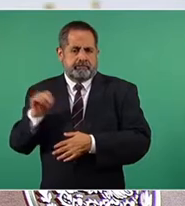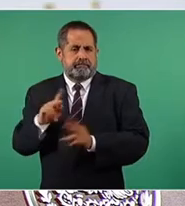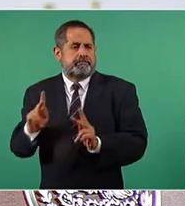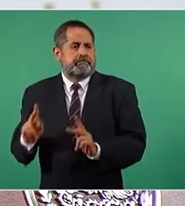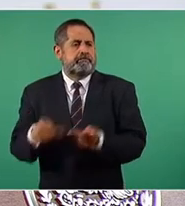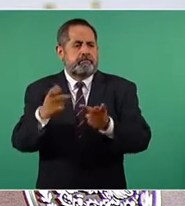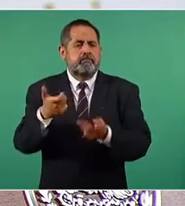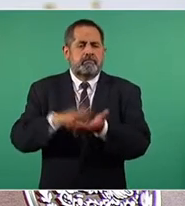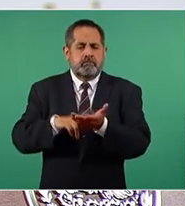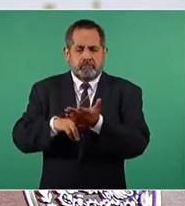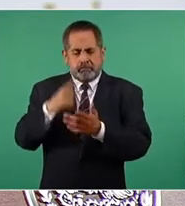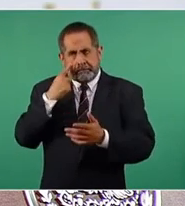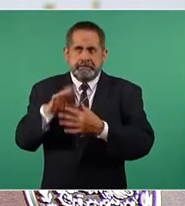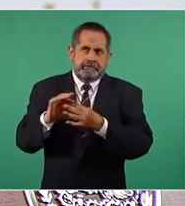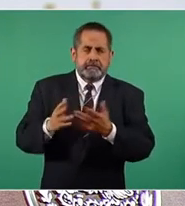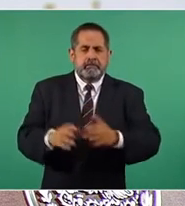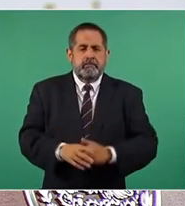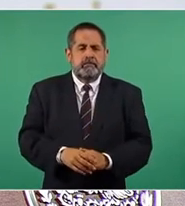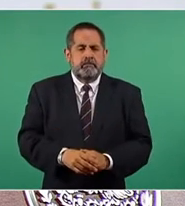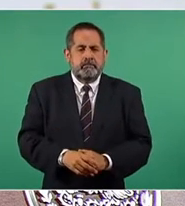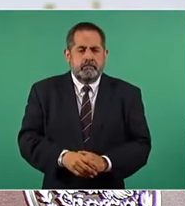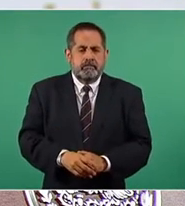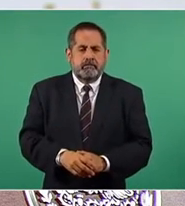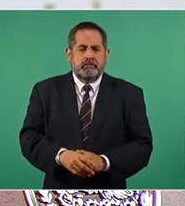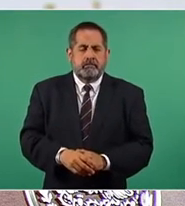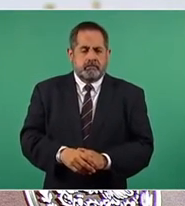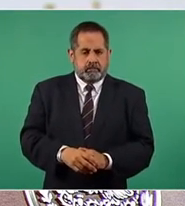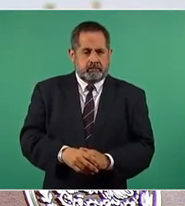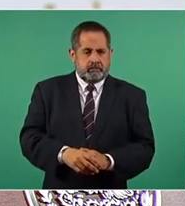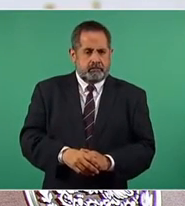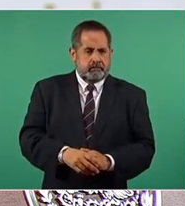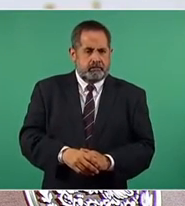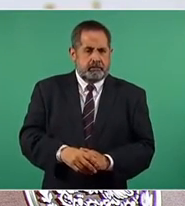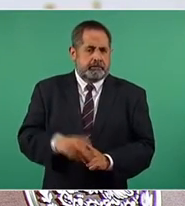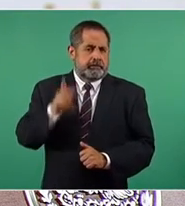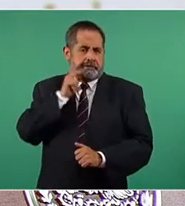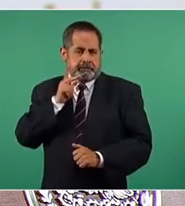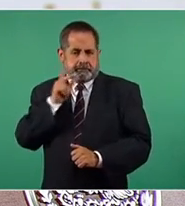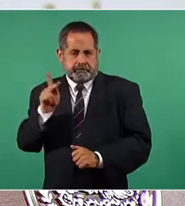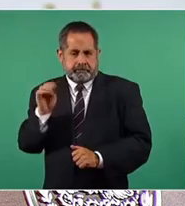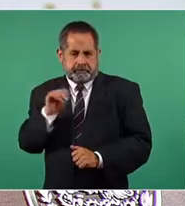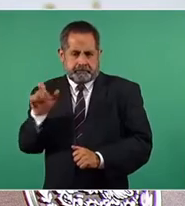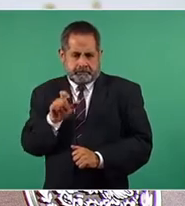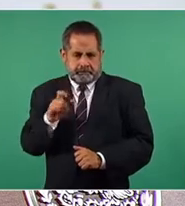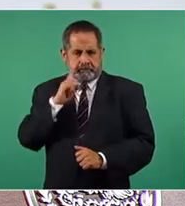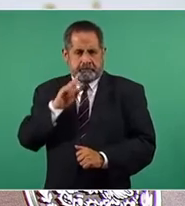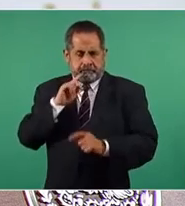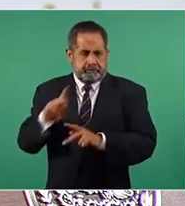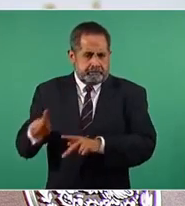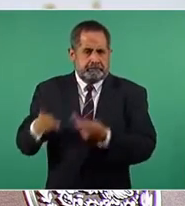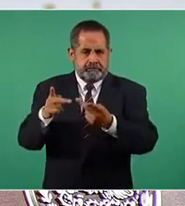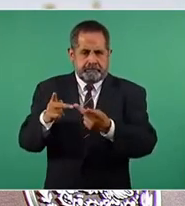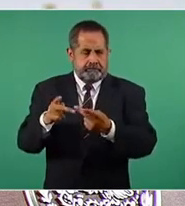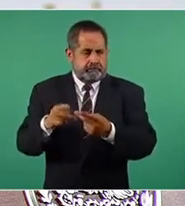Pemex y a cómo